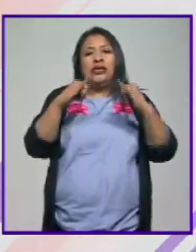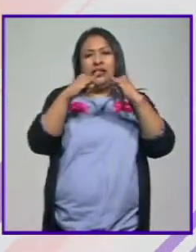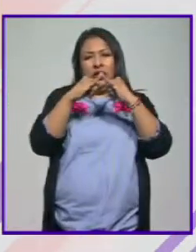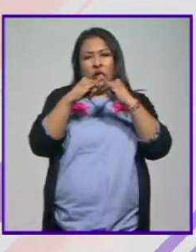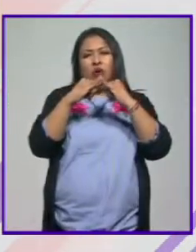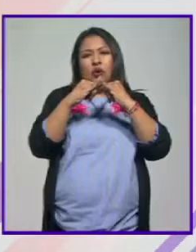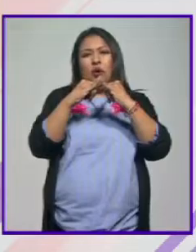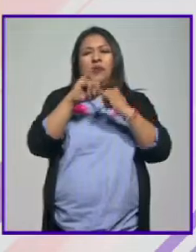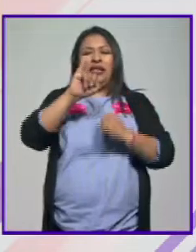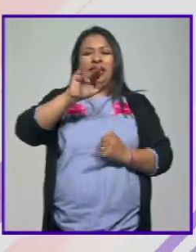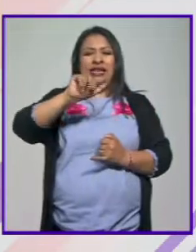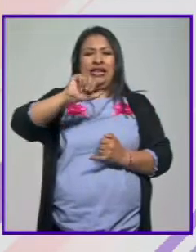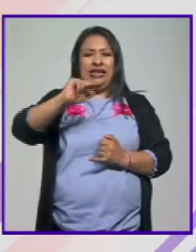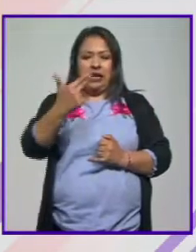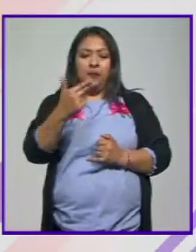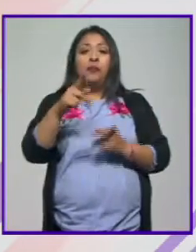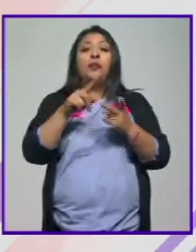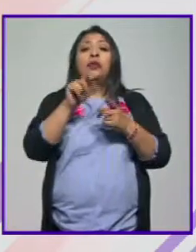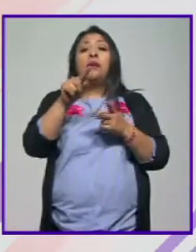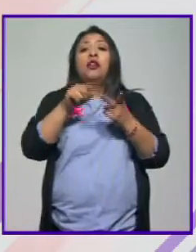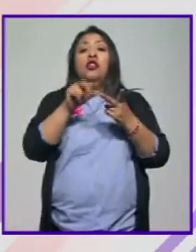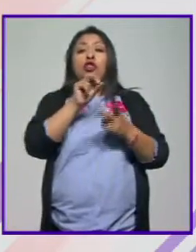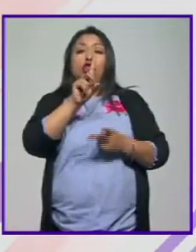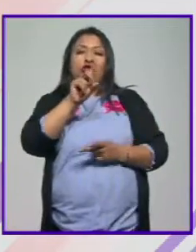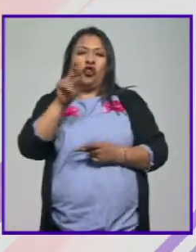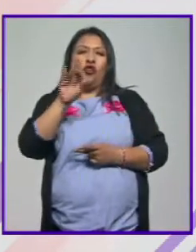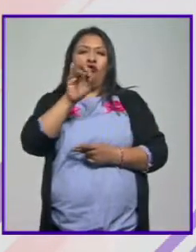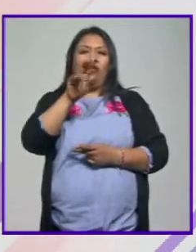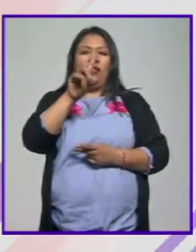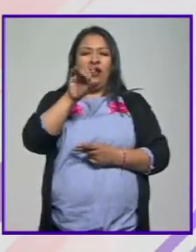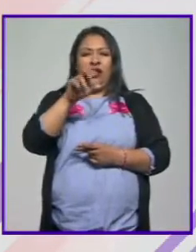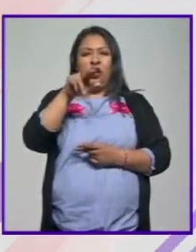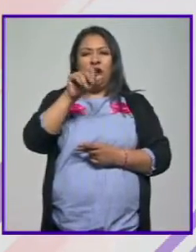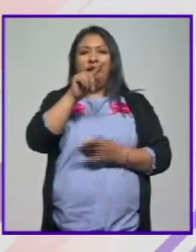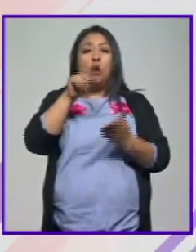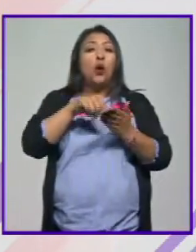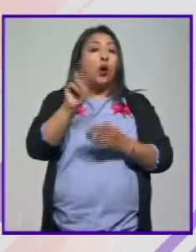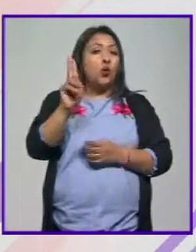Nacional de Antropología e Historia, el doctor Federico Navarrete de la UNAM,